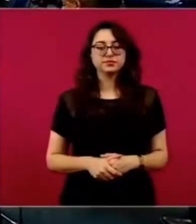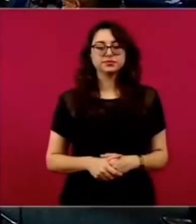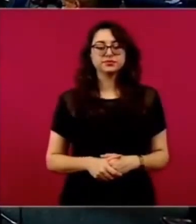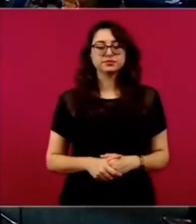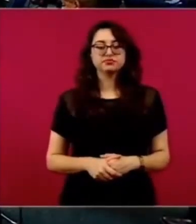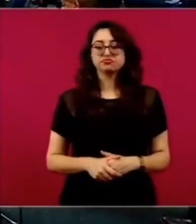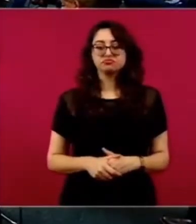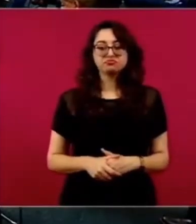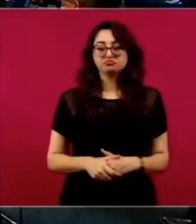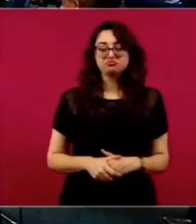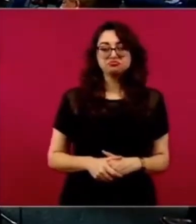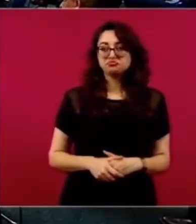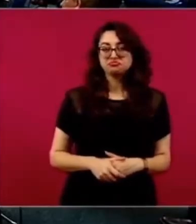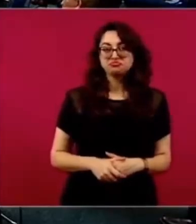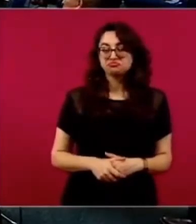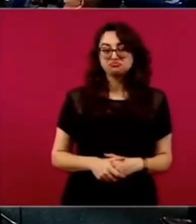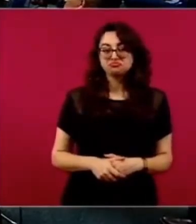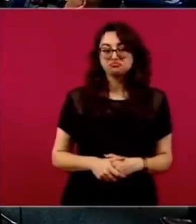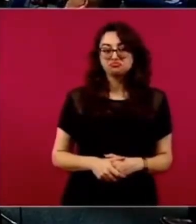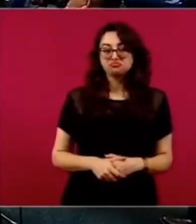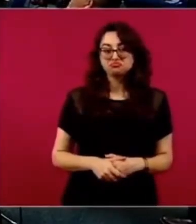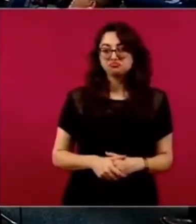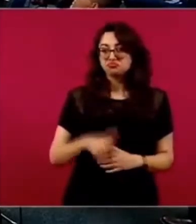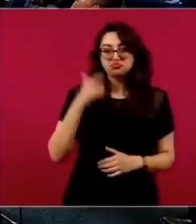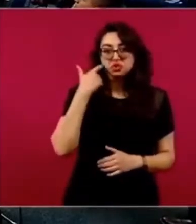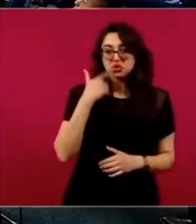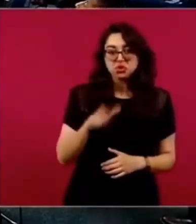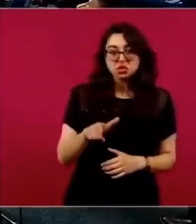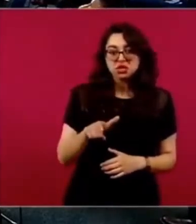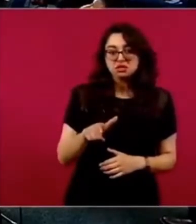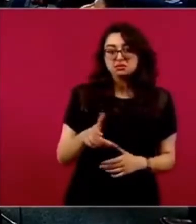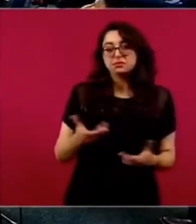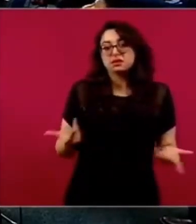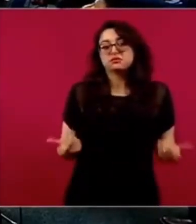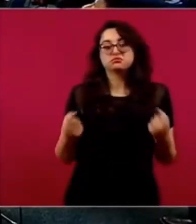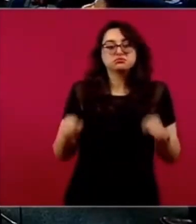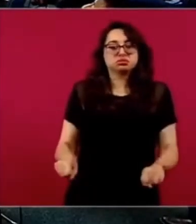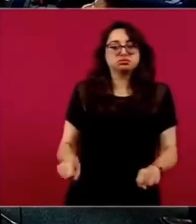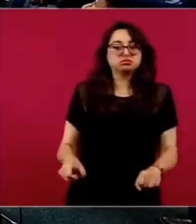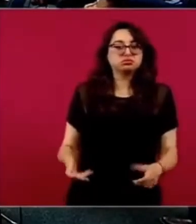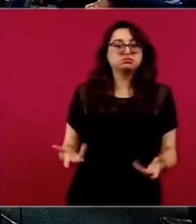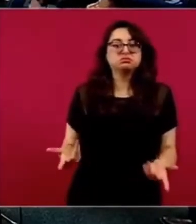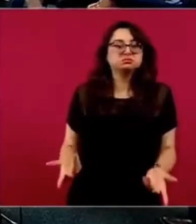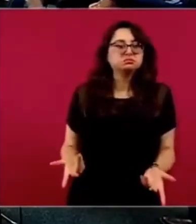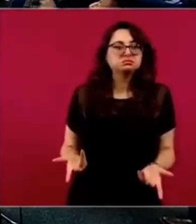Si no, pues va a ser